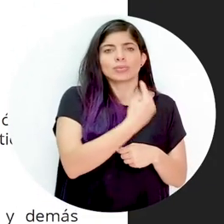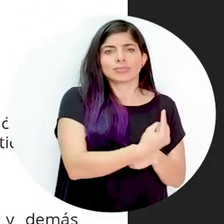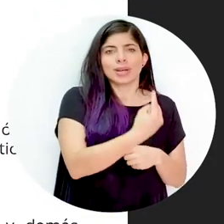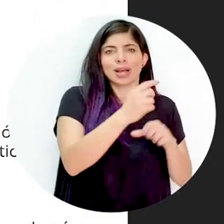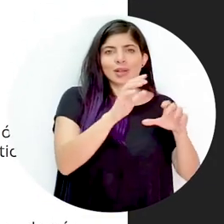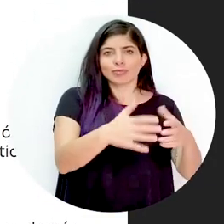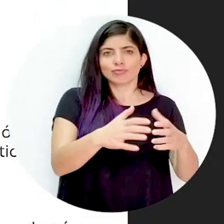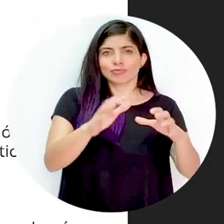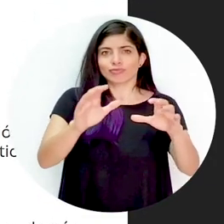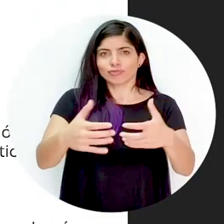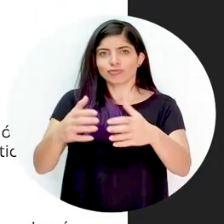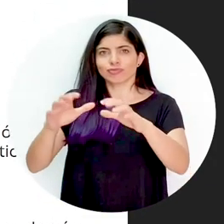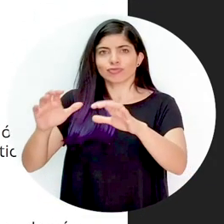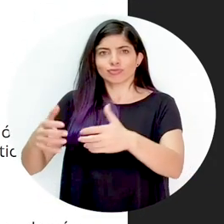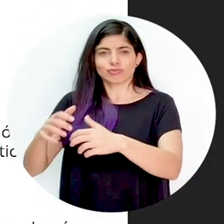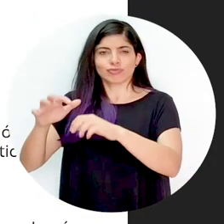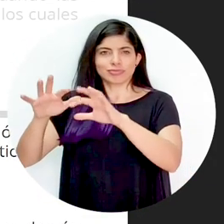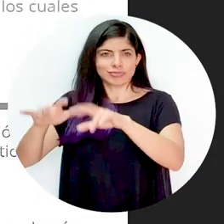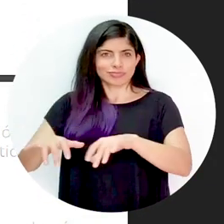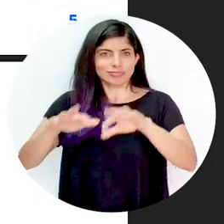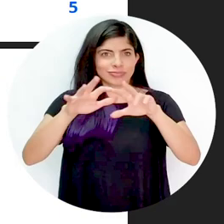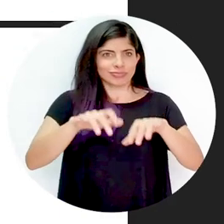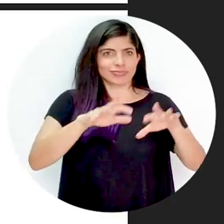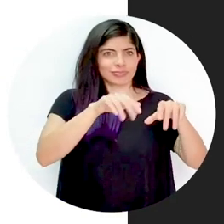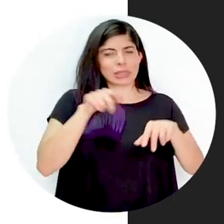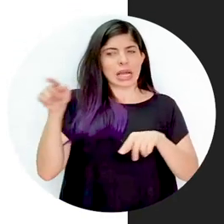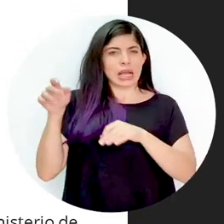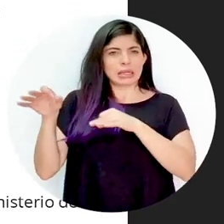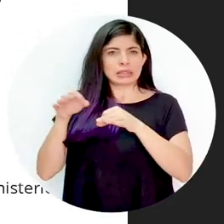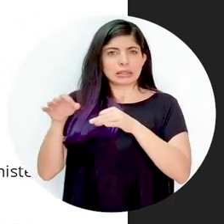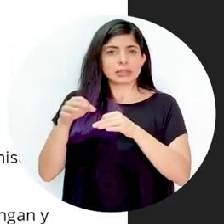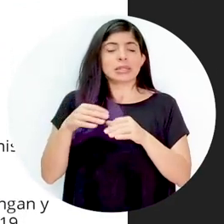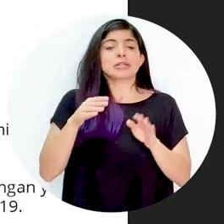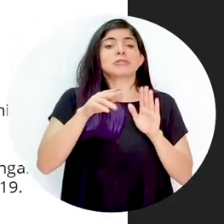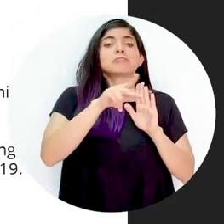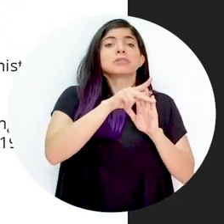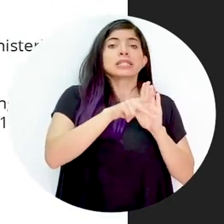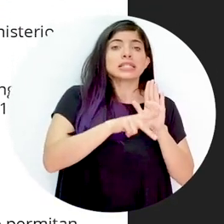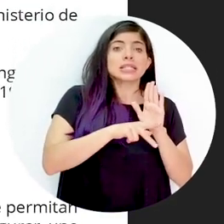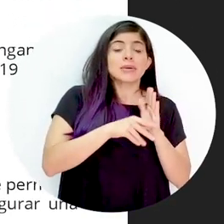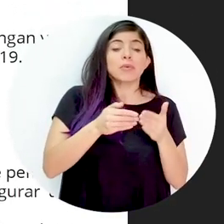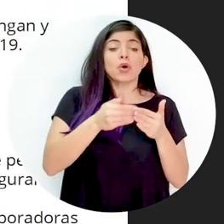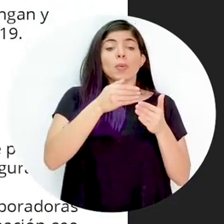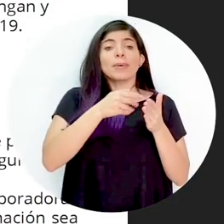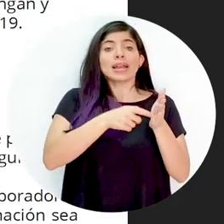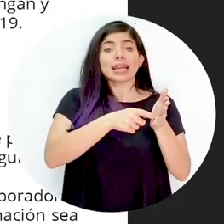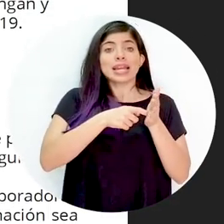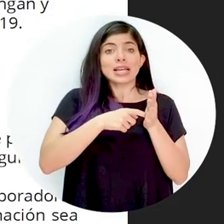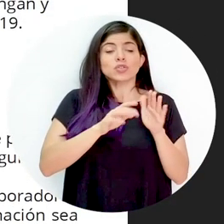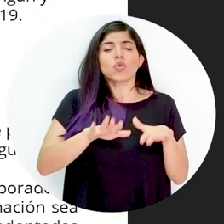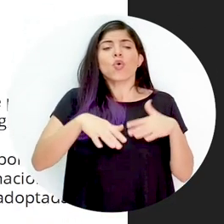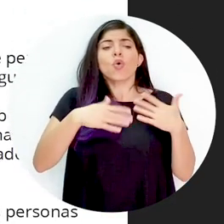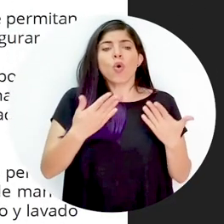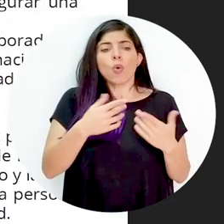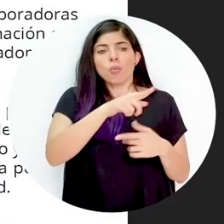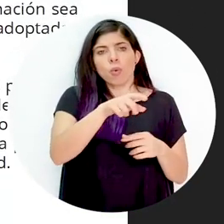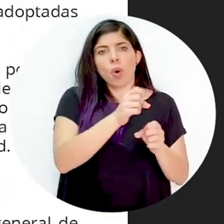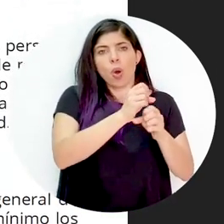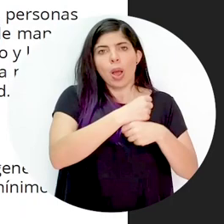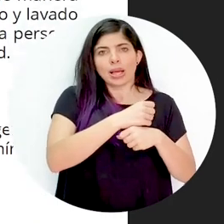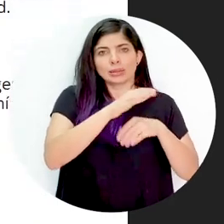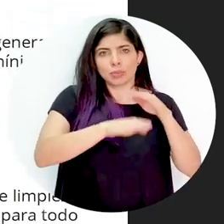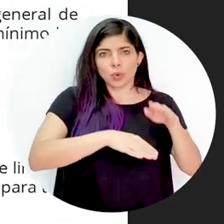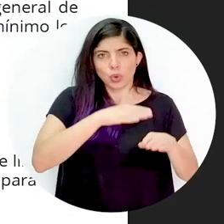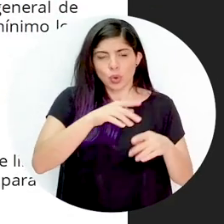cada protocolo sectorial. Los principios y los prerequisitos de implementación para el desarrollo del mismo.